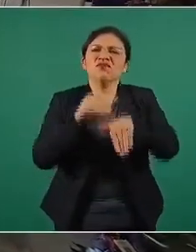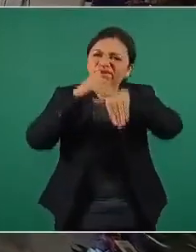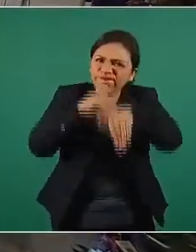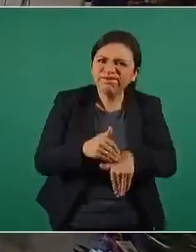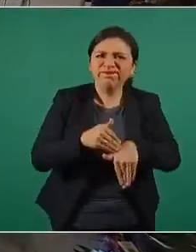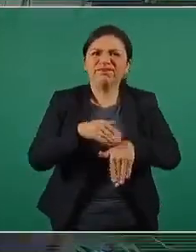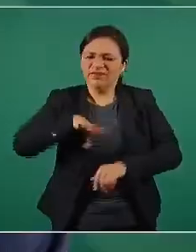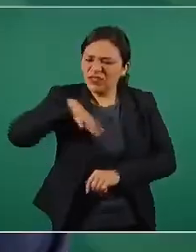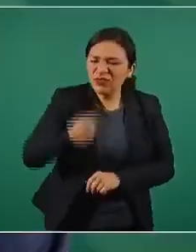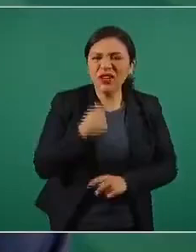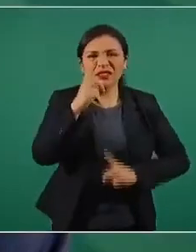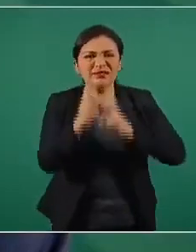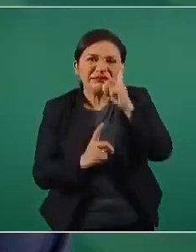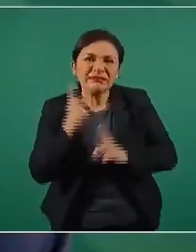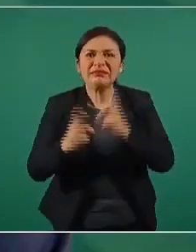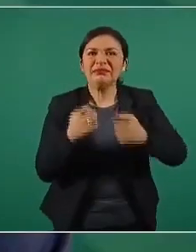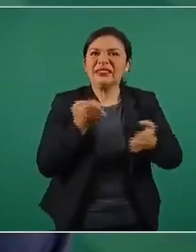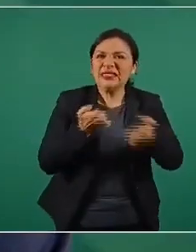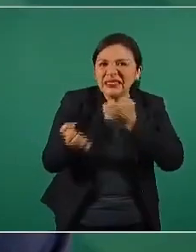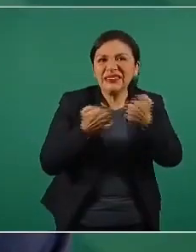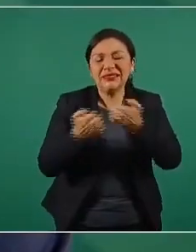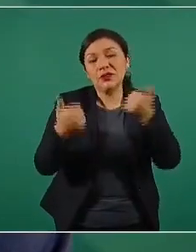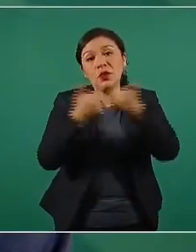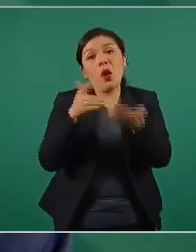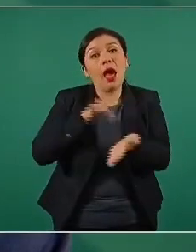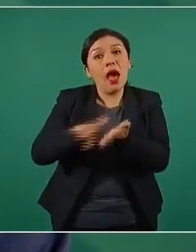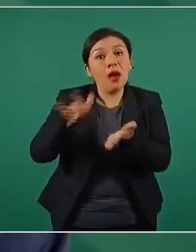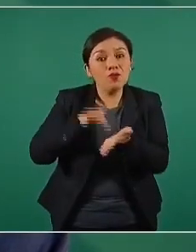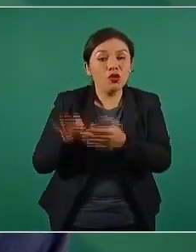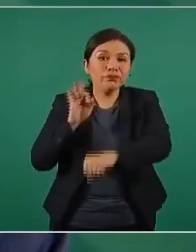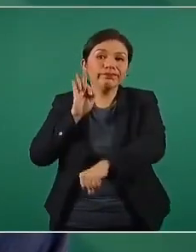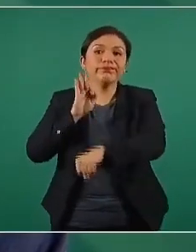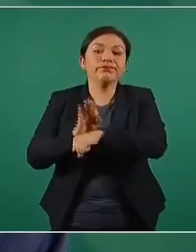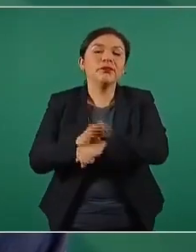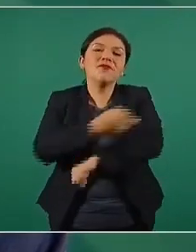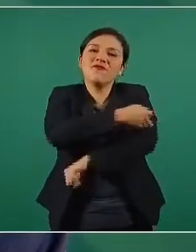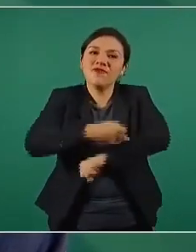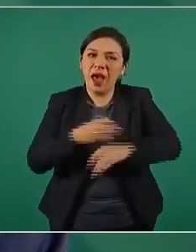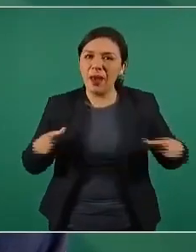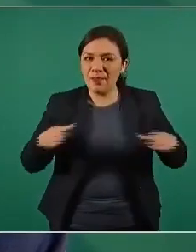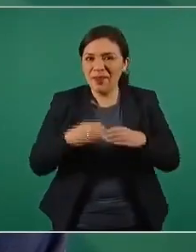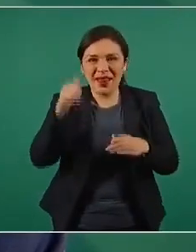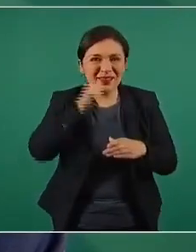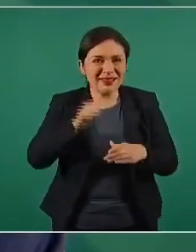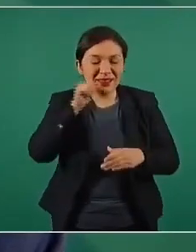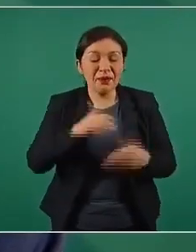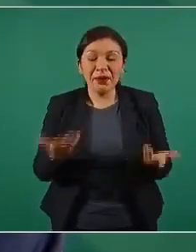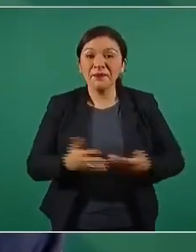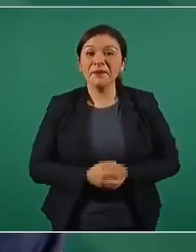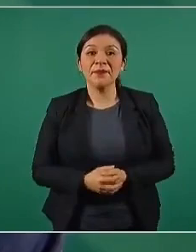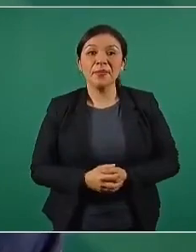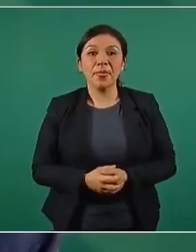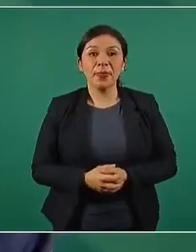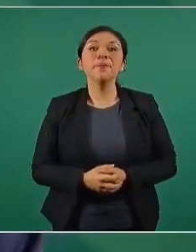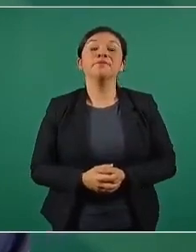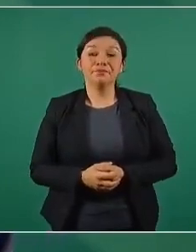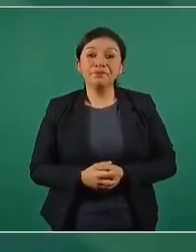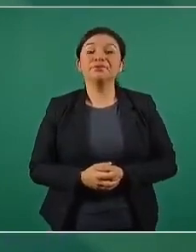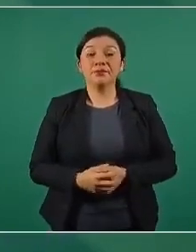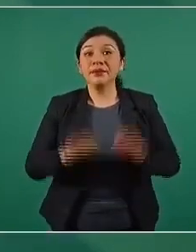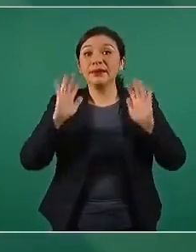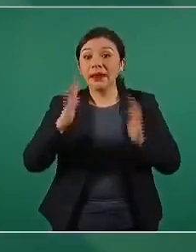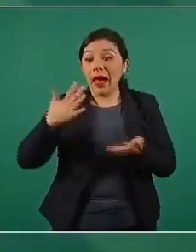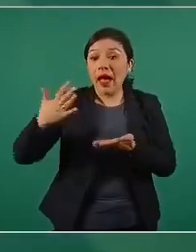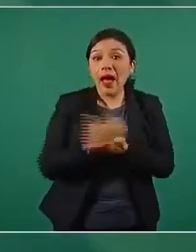esfuerzo y por el apoyo, el respaldo de sus familiares. Entonces, dos medallas